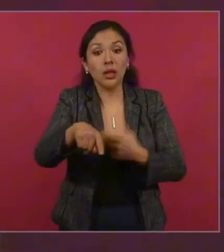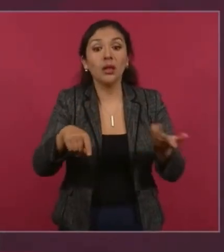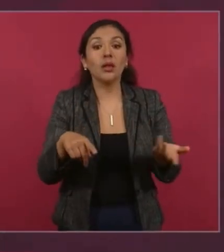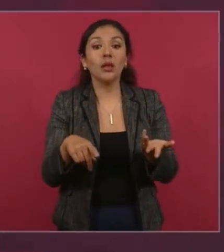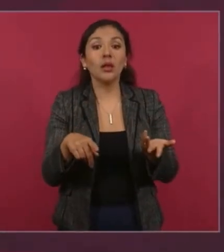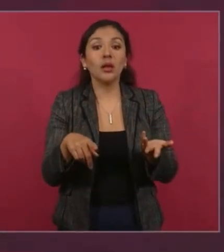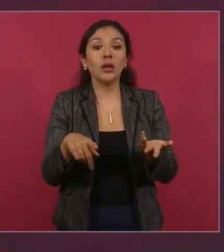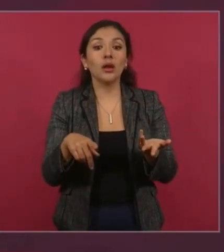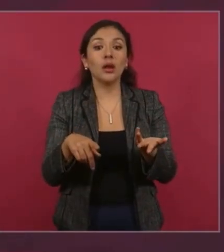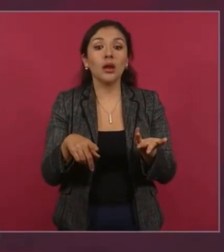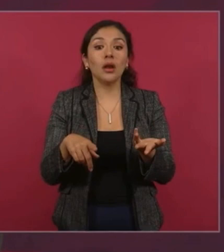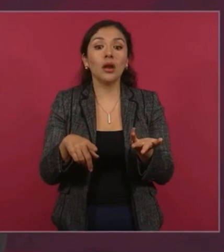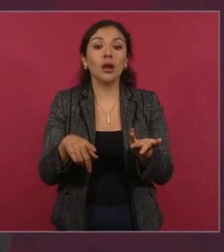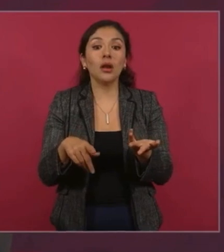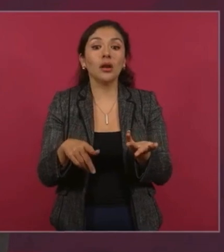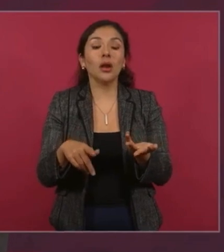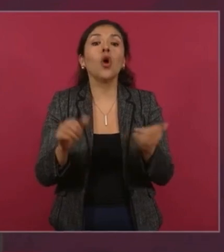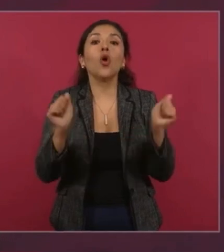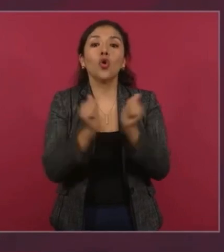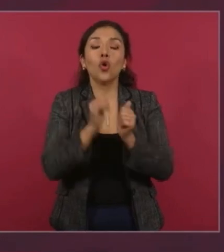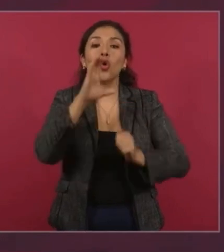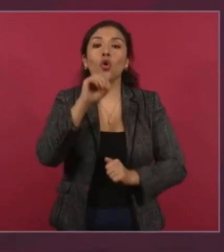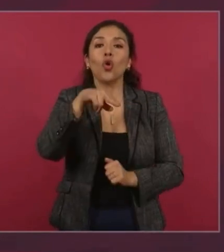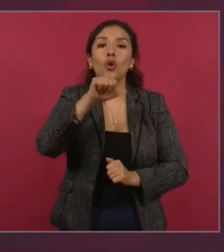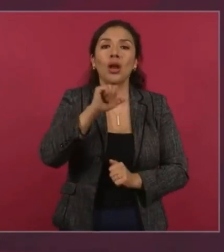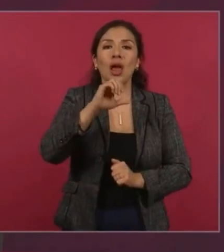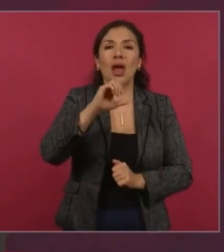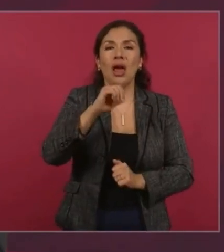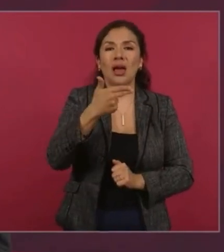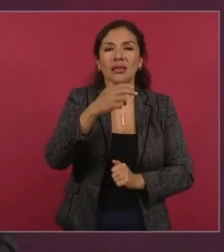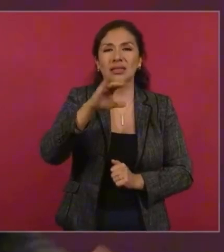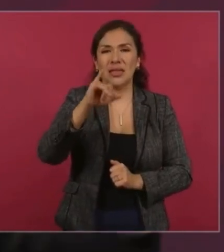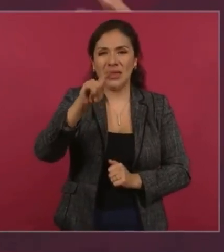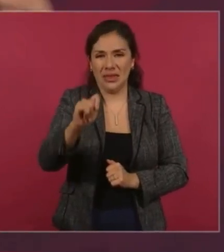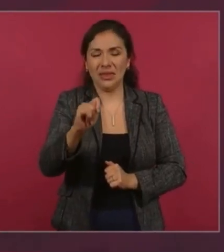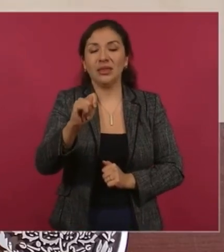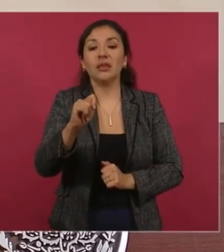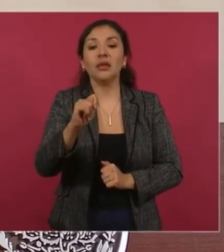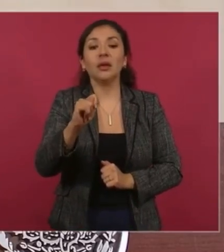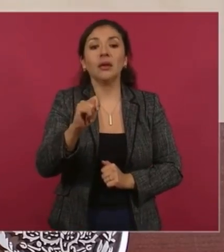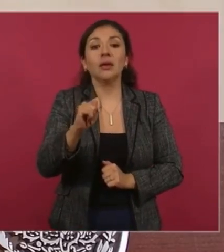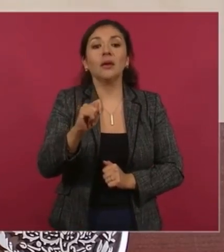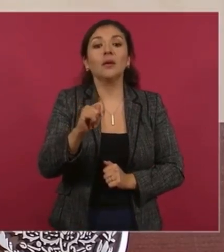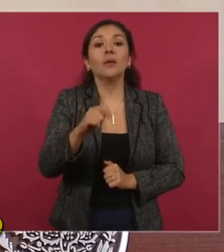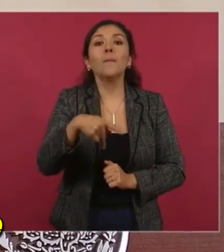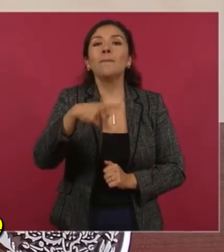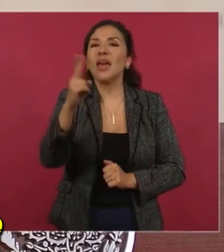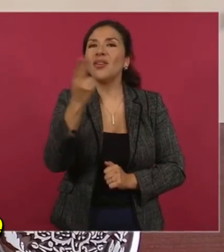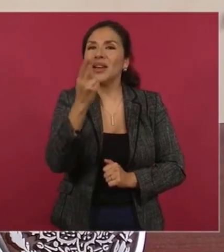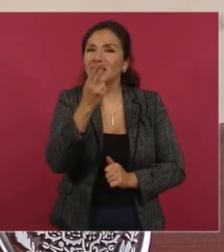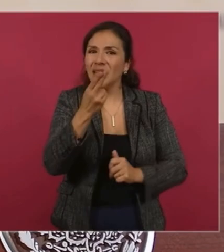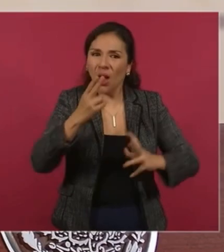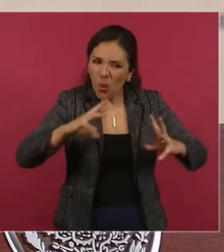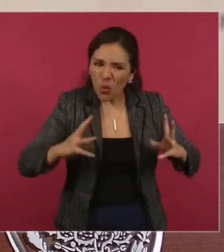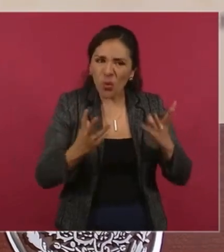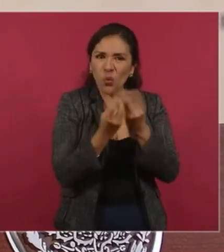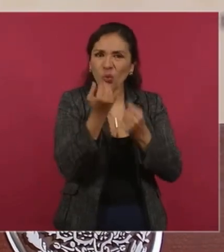y lo está haciendo el Conacyt, pero articular todo, porque